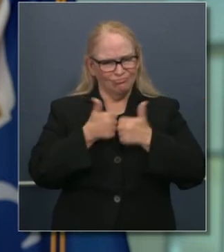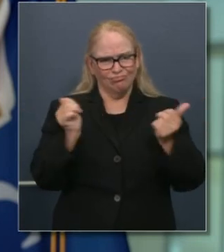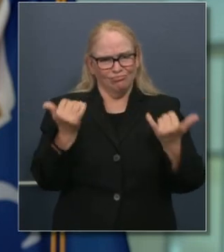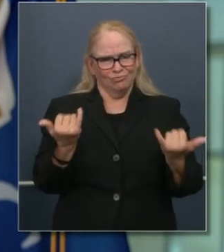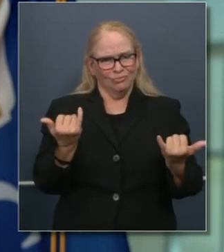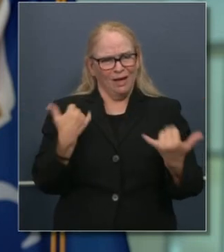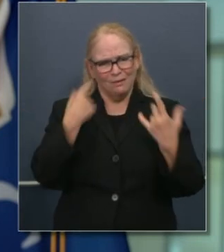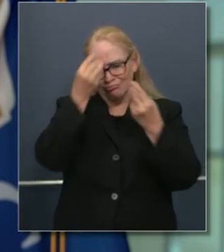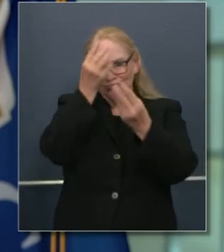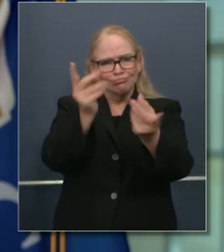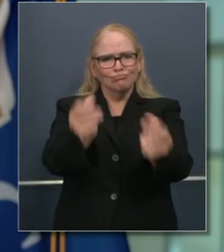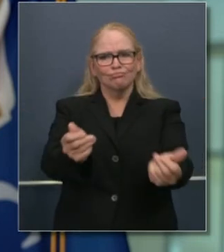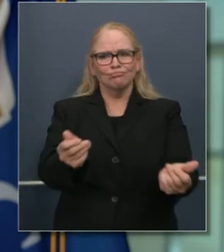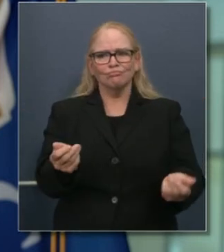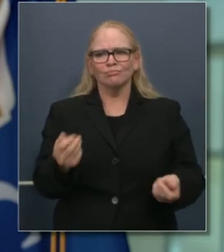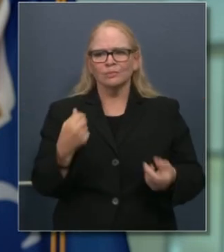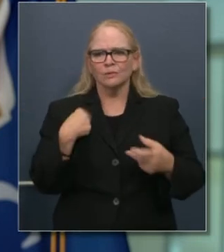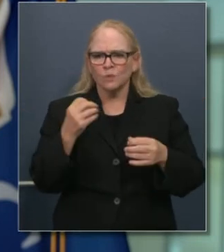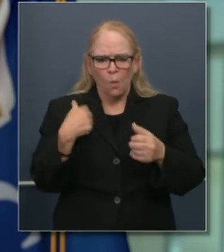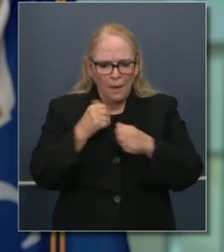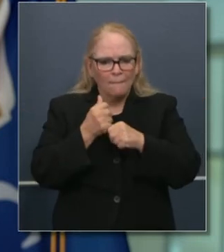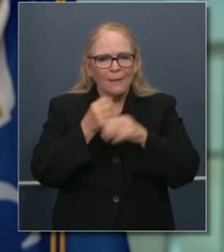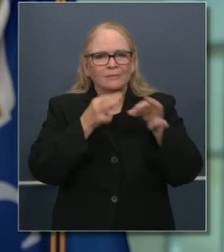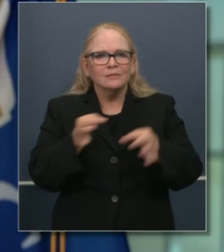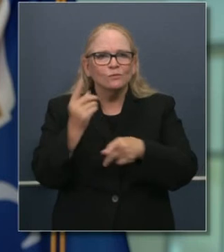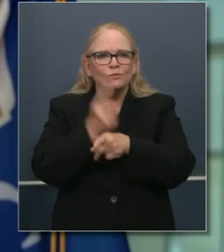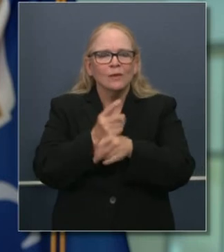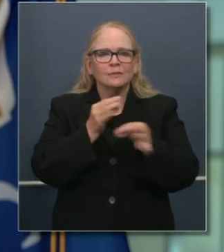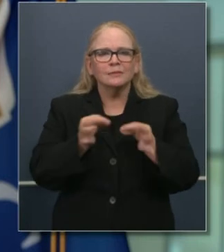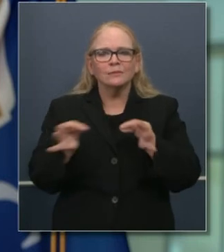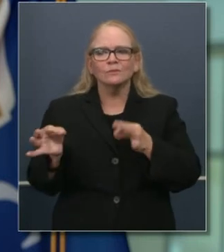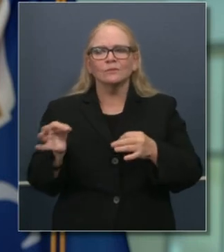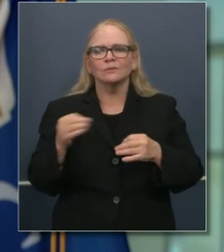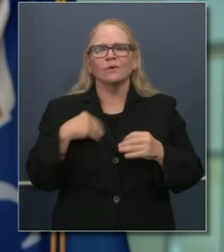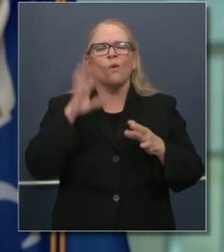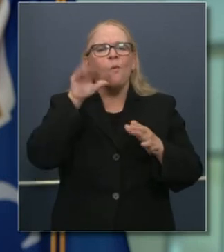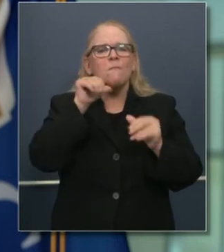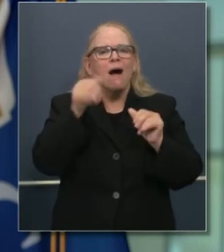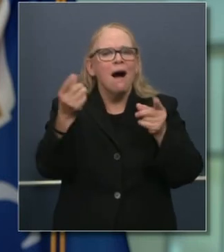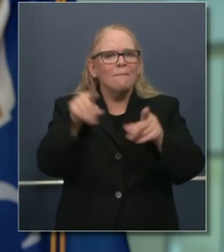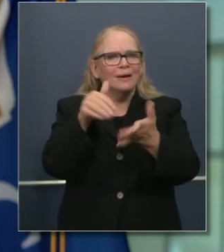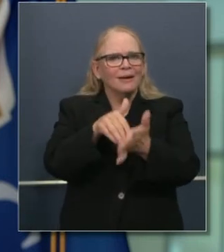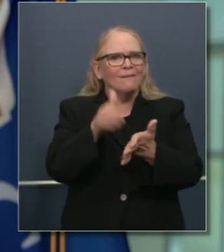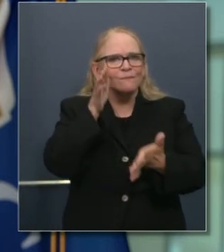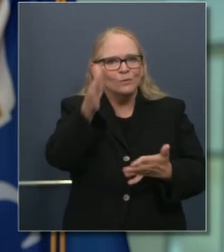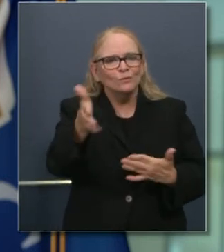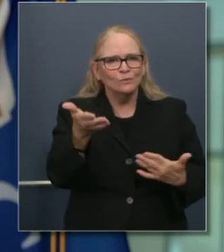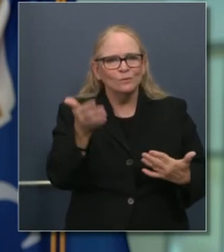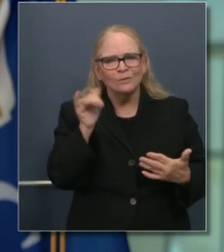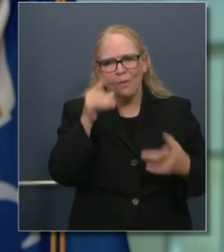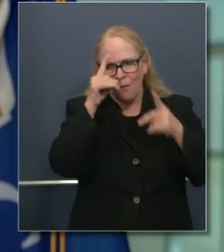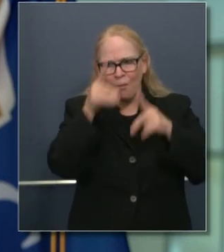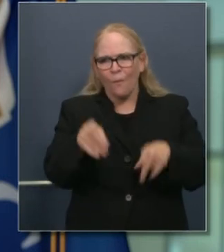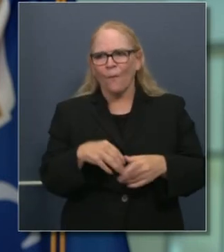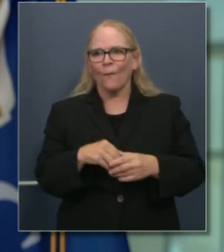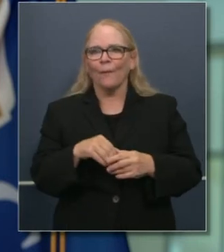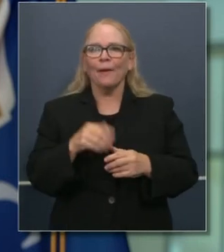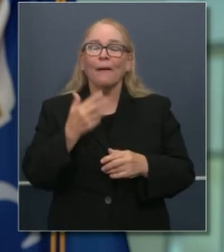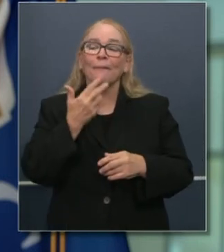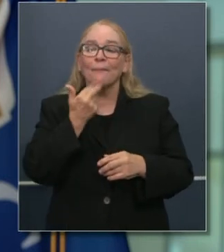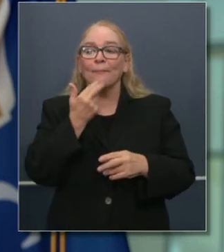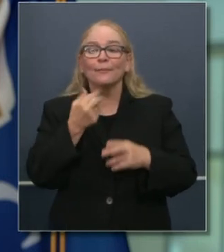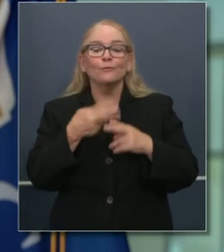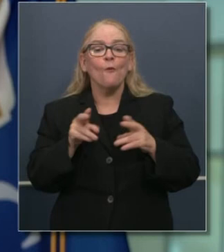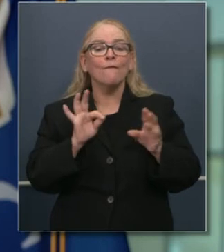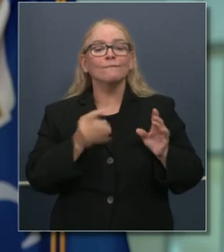tomar decisiones para no repetir los errores del pasado. Tratar de arreglar estos sistemas, no solo a plazo corto, pero como